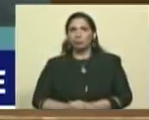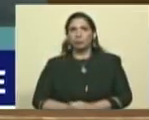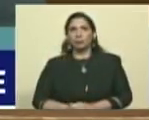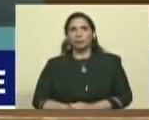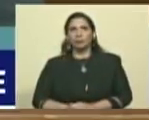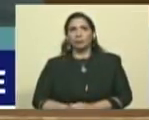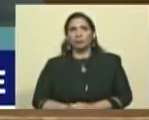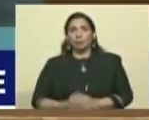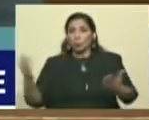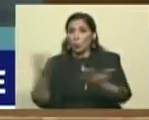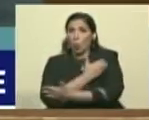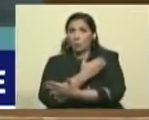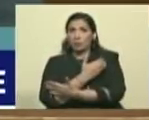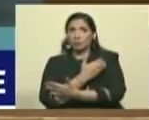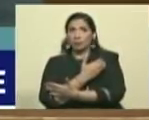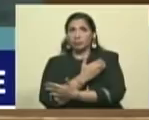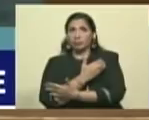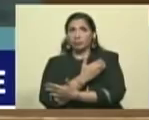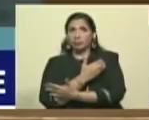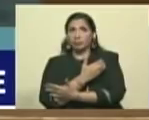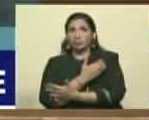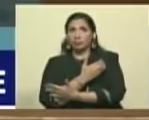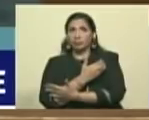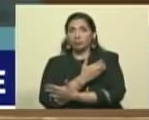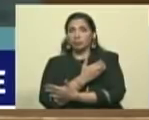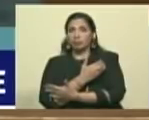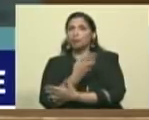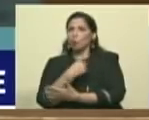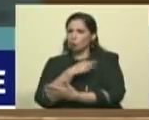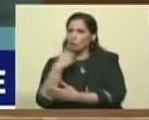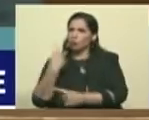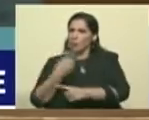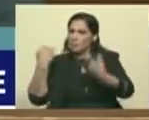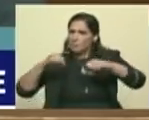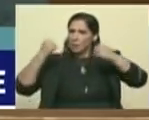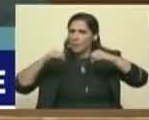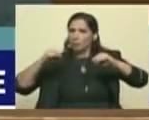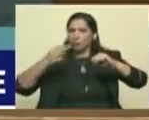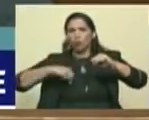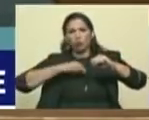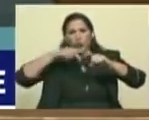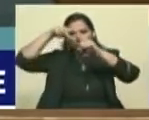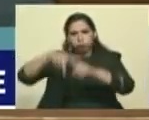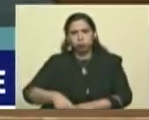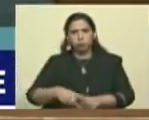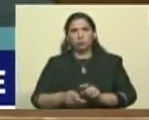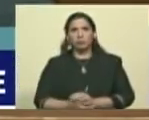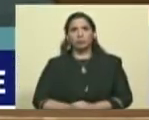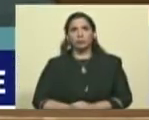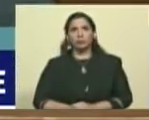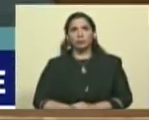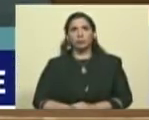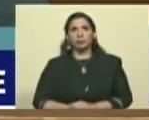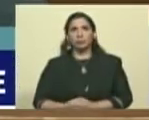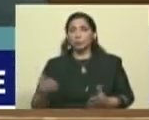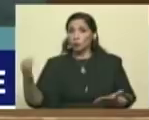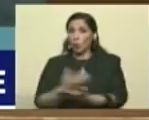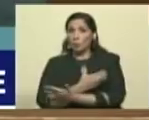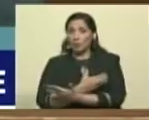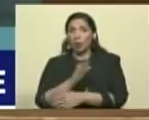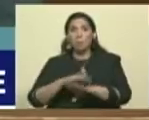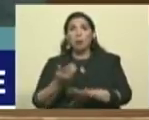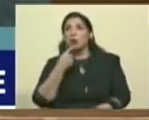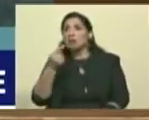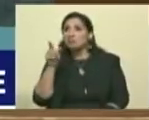Eternamente. Golpe de Estado. Vamos a prepararnos. Nosotros estamos preparados para derrotarlo. Y no golpe de Estado, porque ellos dicen,